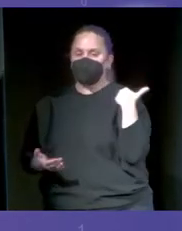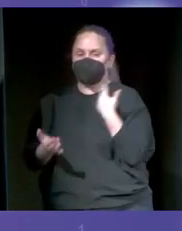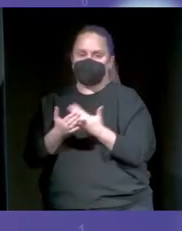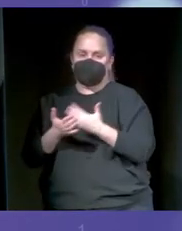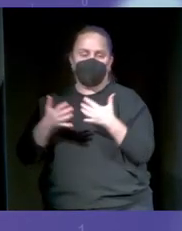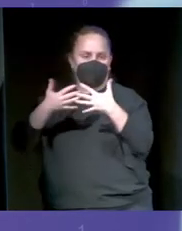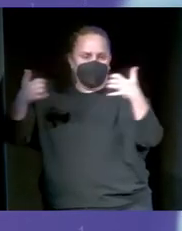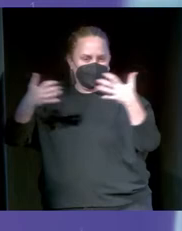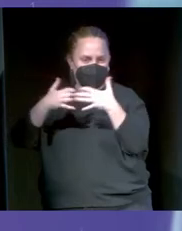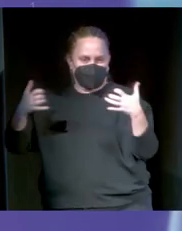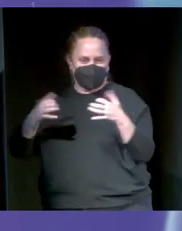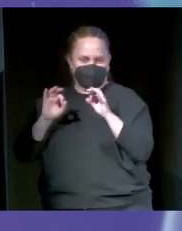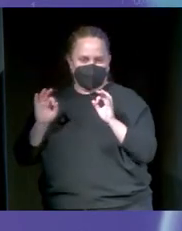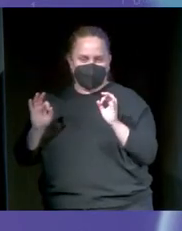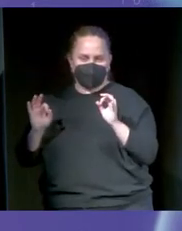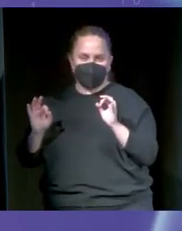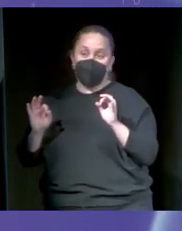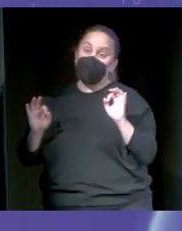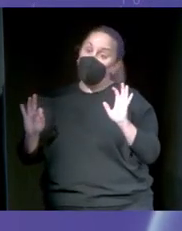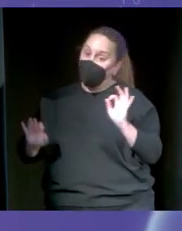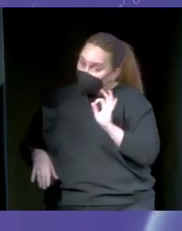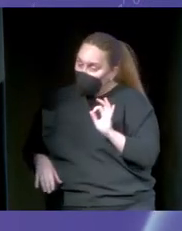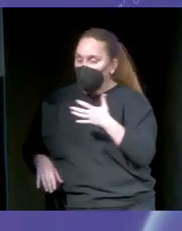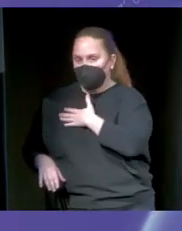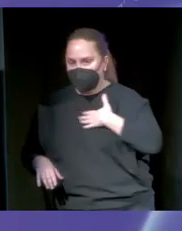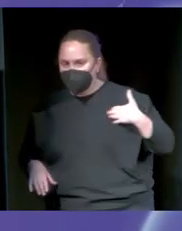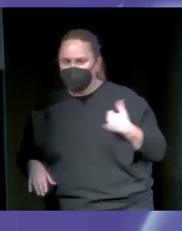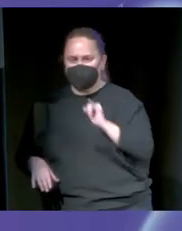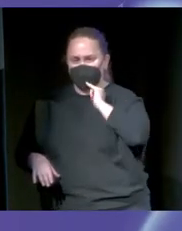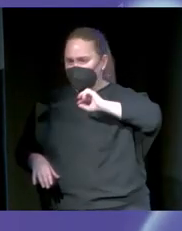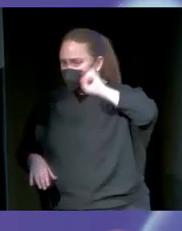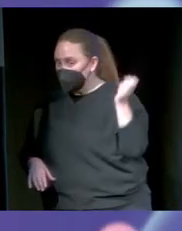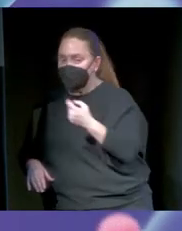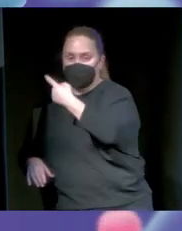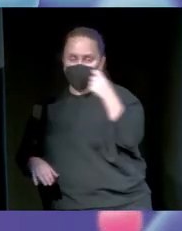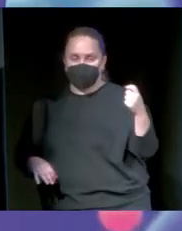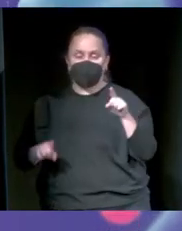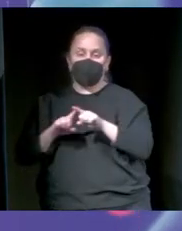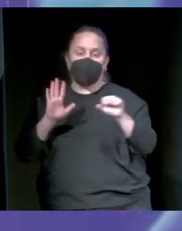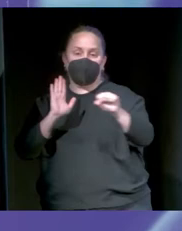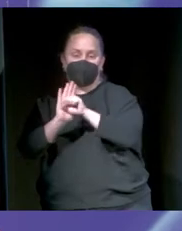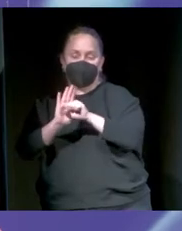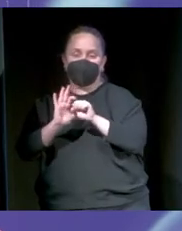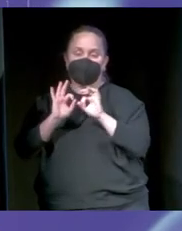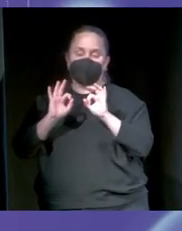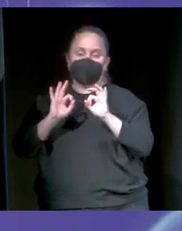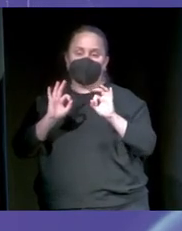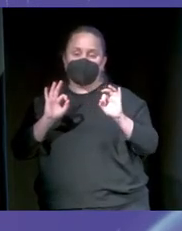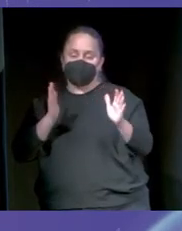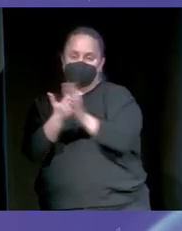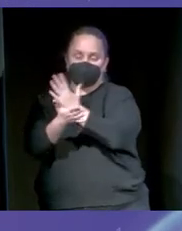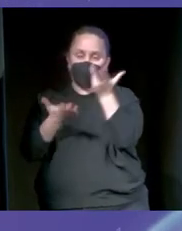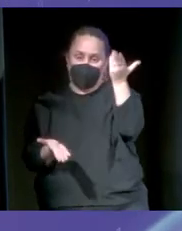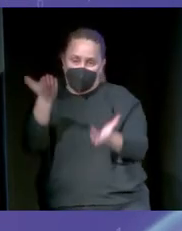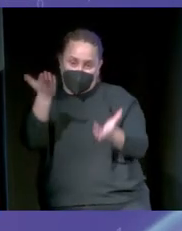frases en... O queremos verificar frases en 100 idiomas. Hemos hecho un benchmark, ¿vale? Con los distintos idiomas de la